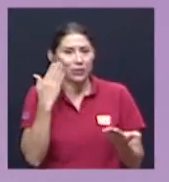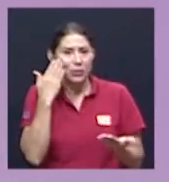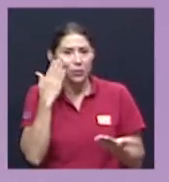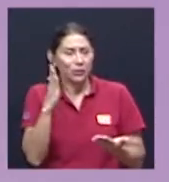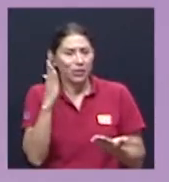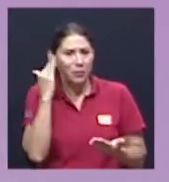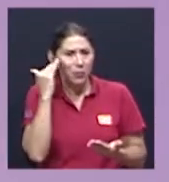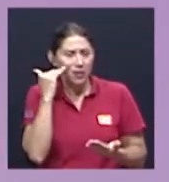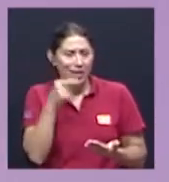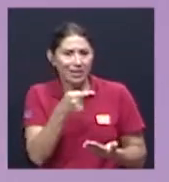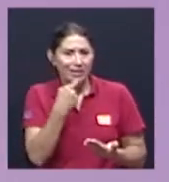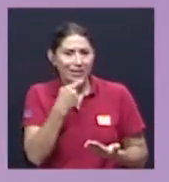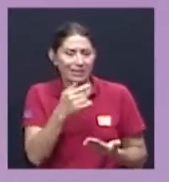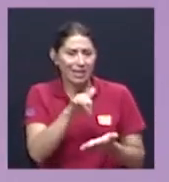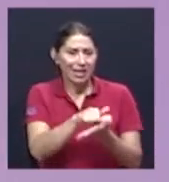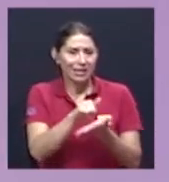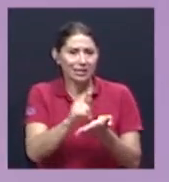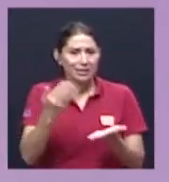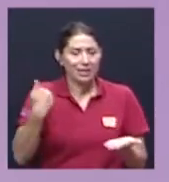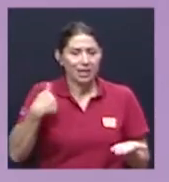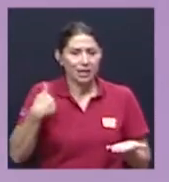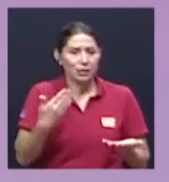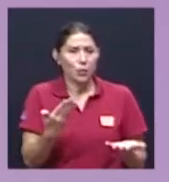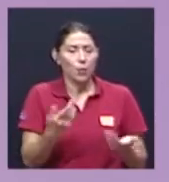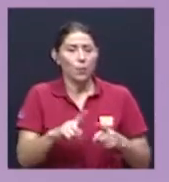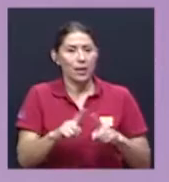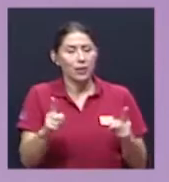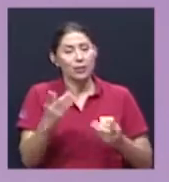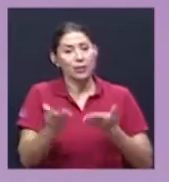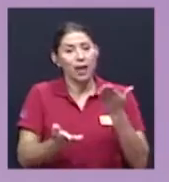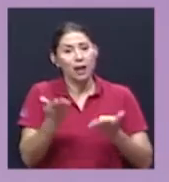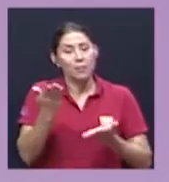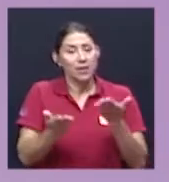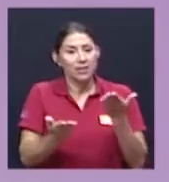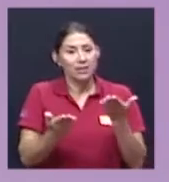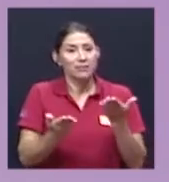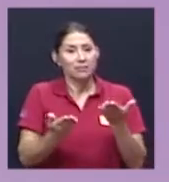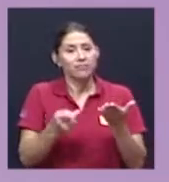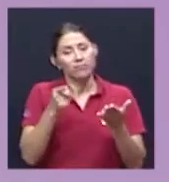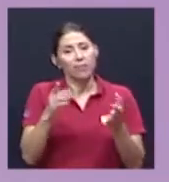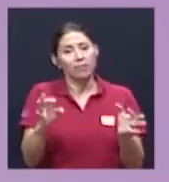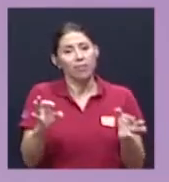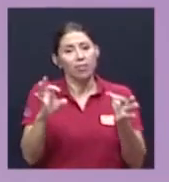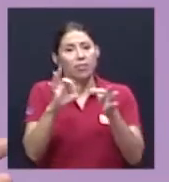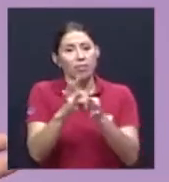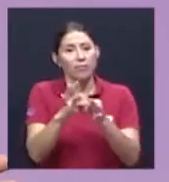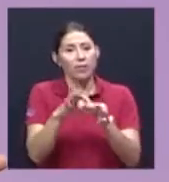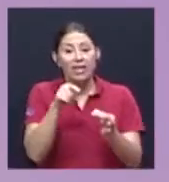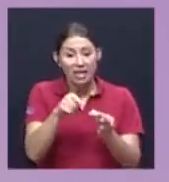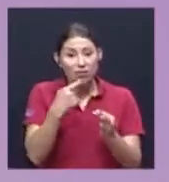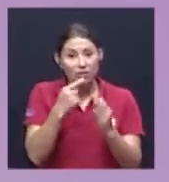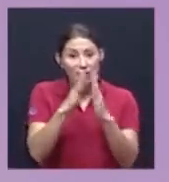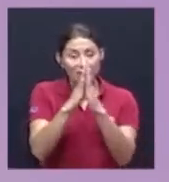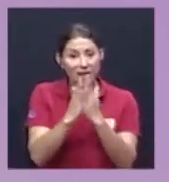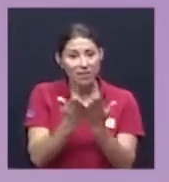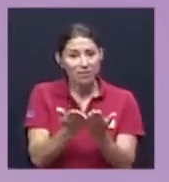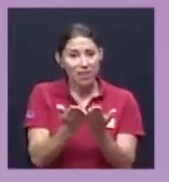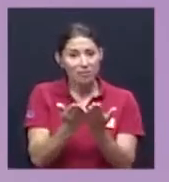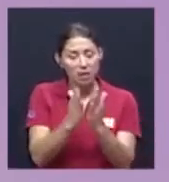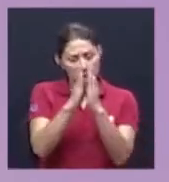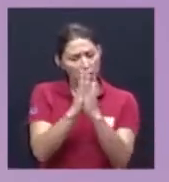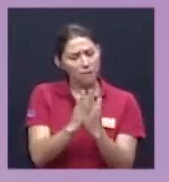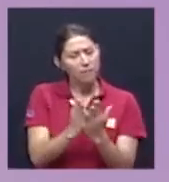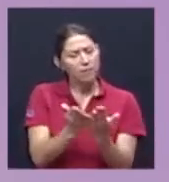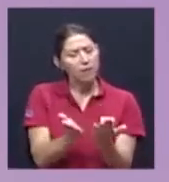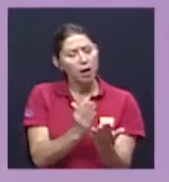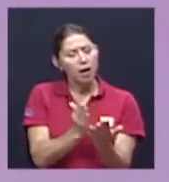él pero tal vez un aspecto tiene que ver con eso y eso no lo dice la Biblia lo que se descubre de la Biblia más